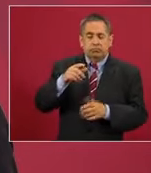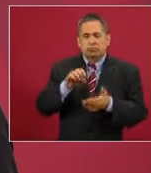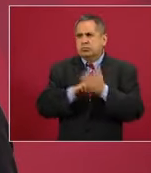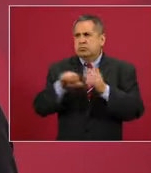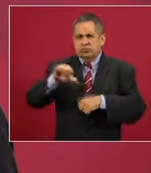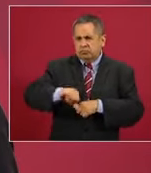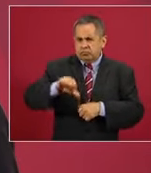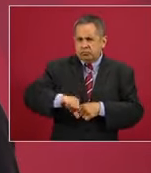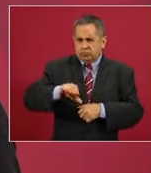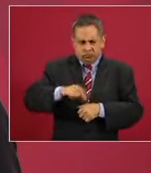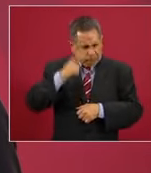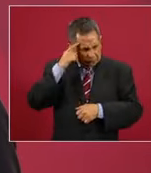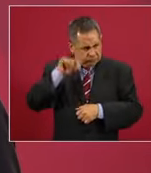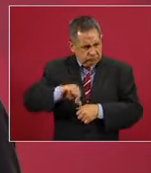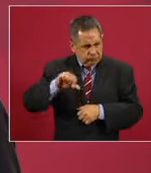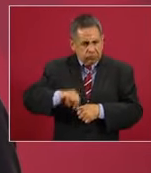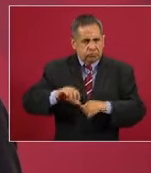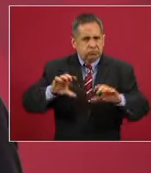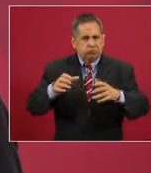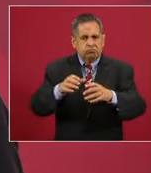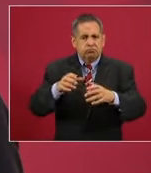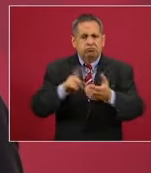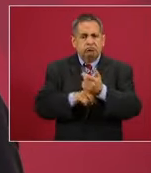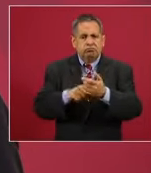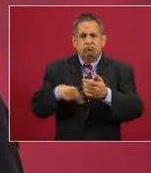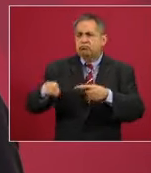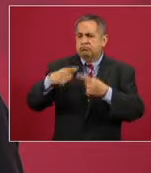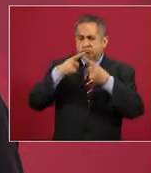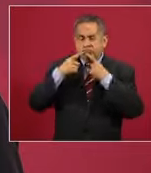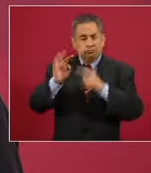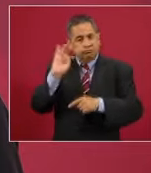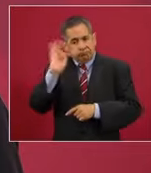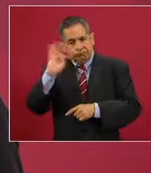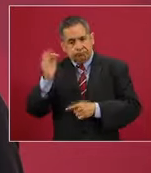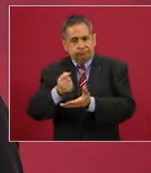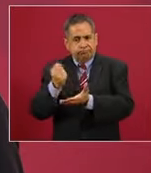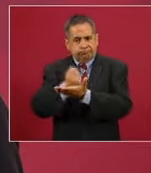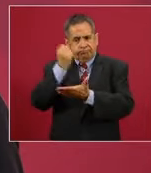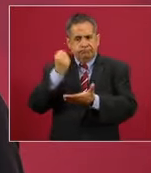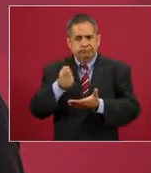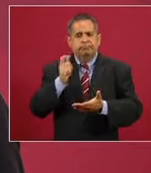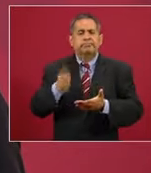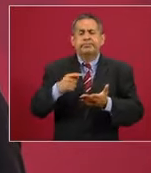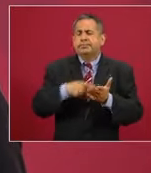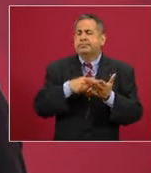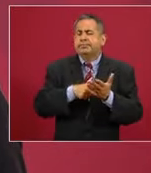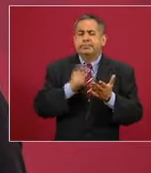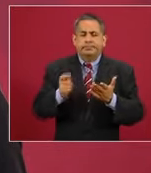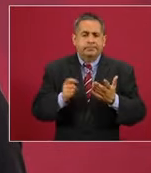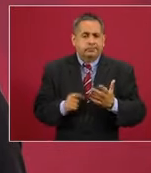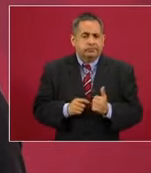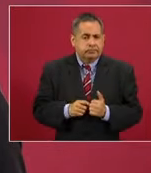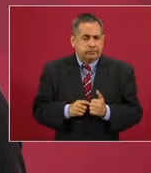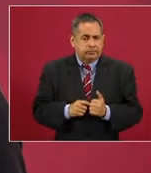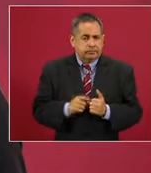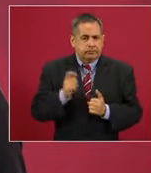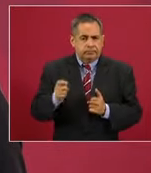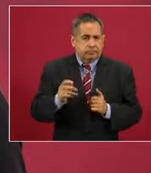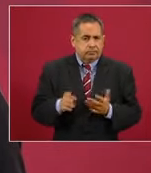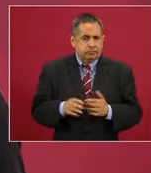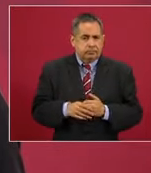se va a aprobar posiblemente lo de la